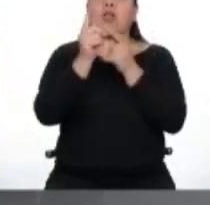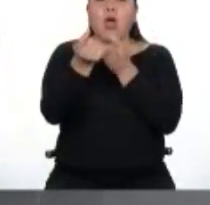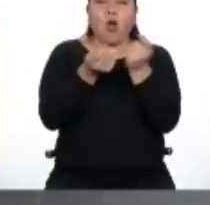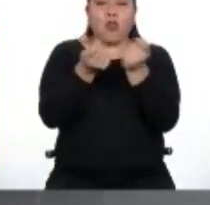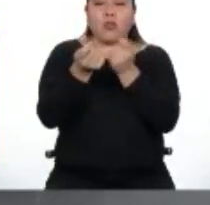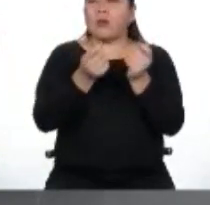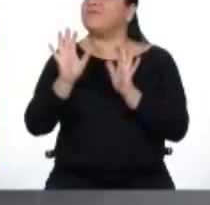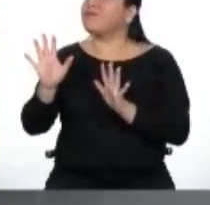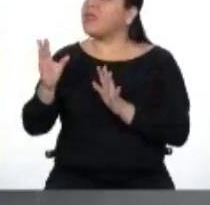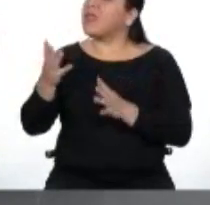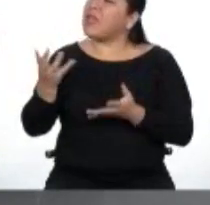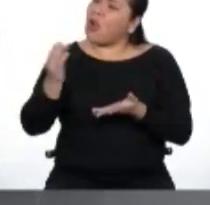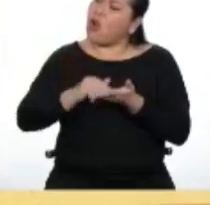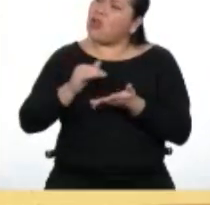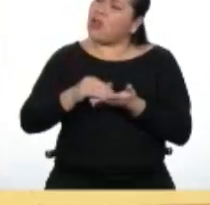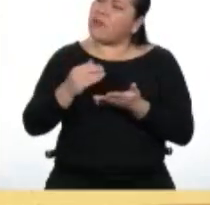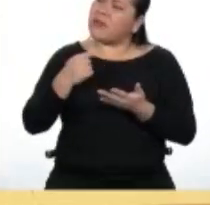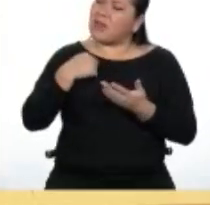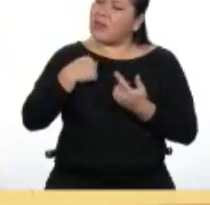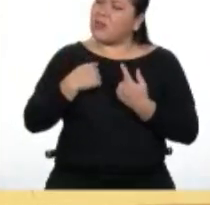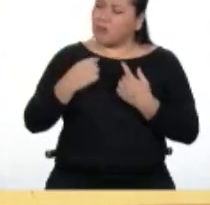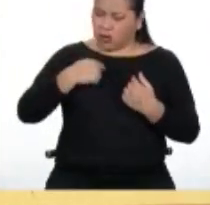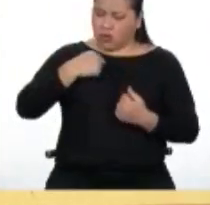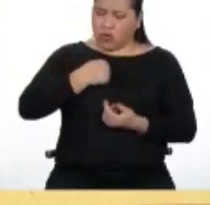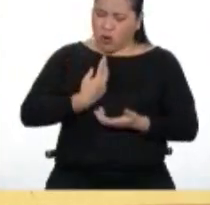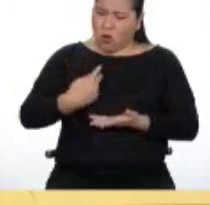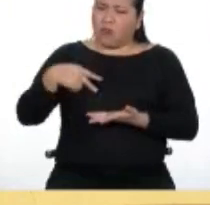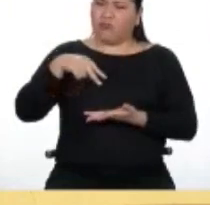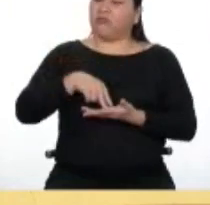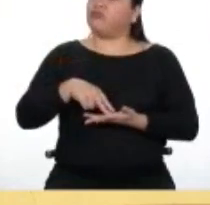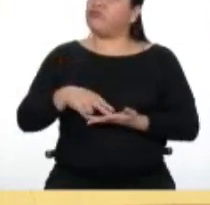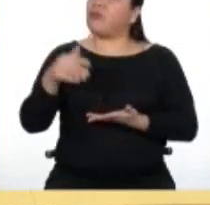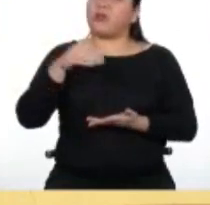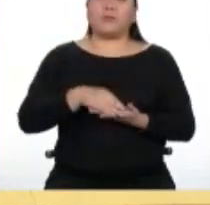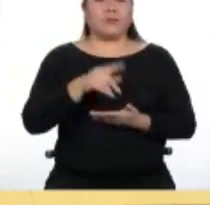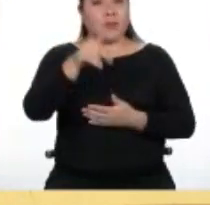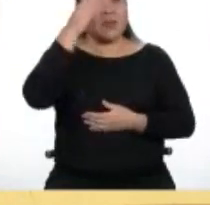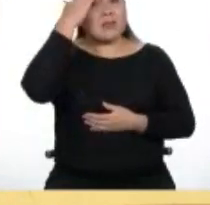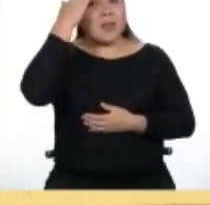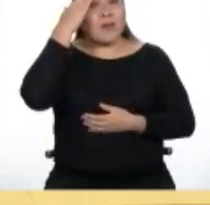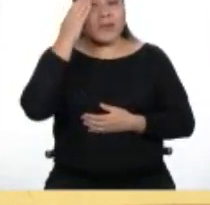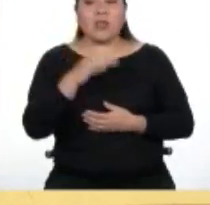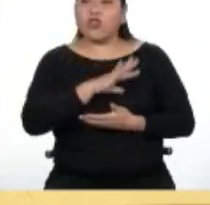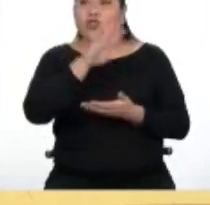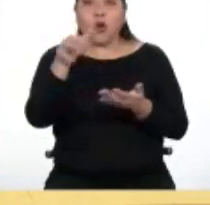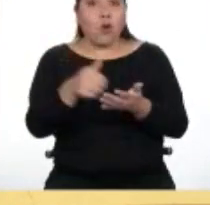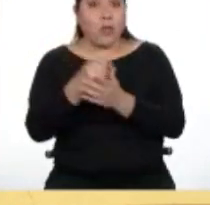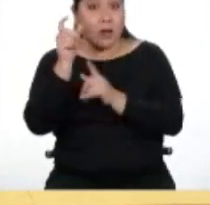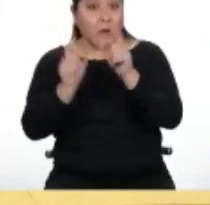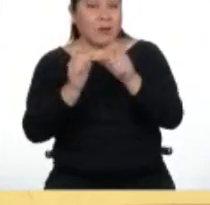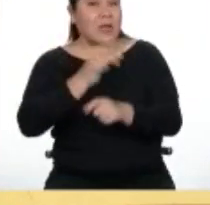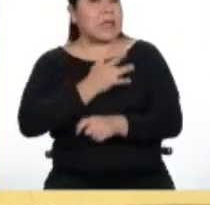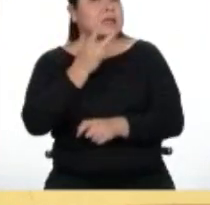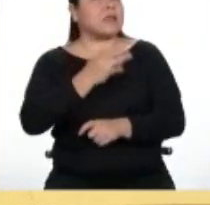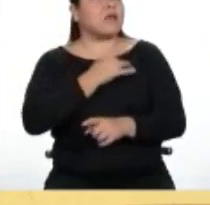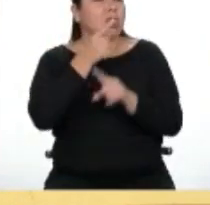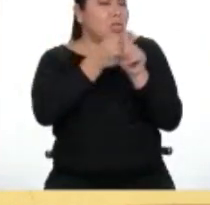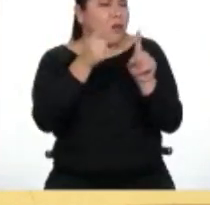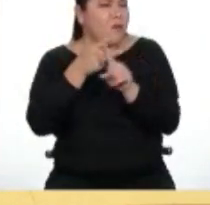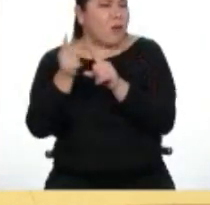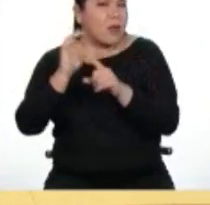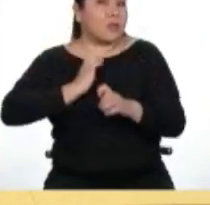el de antes, quiero volver a ser yo. Sabes que todas y todos sentimos emociones, ya sea que las